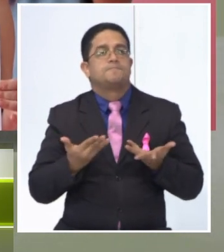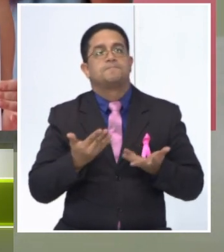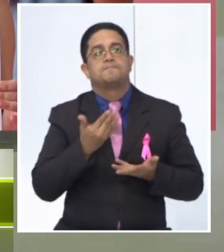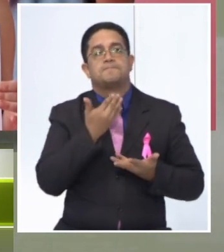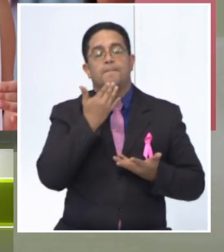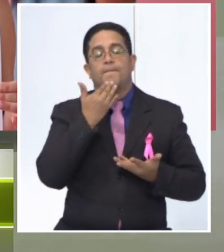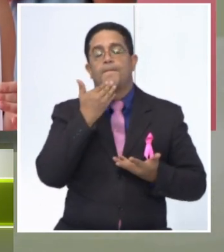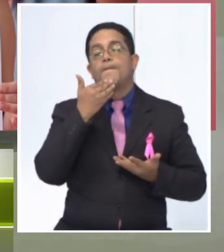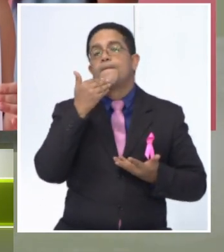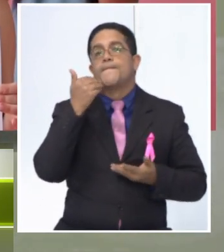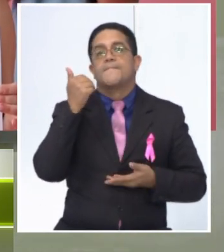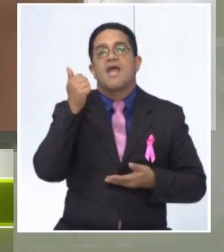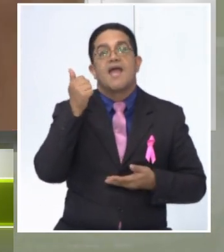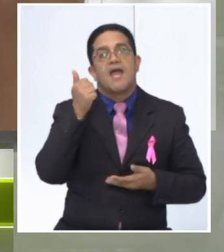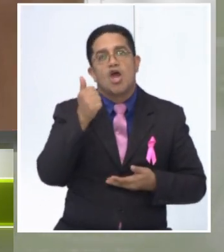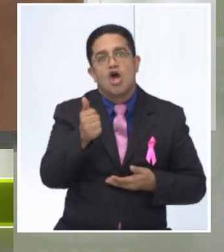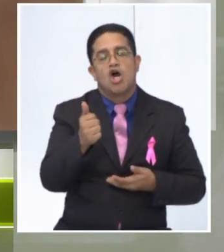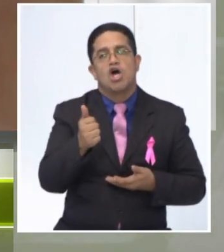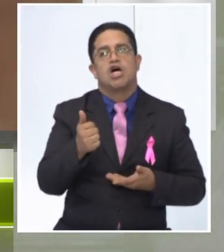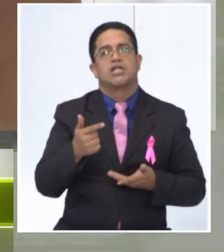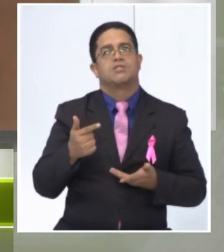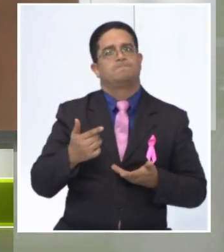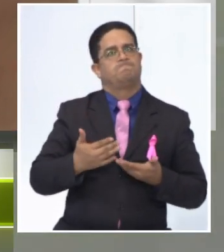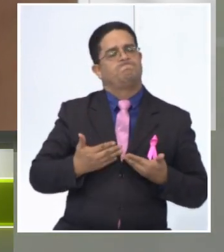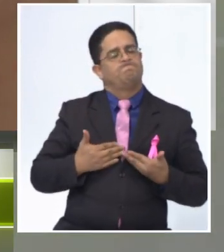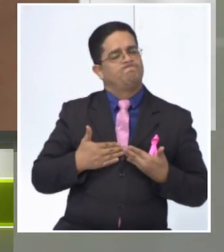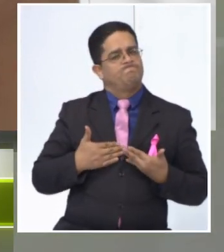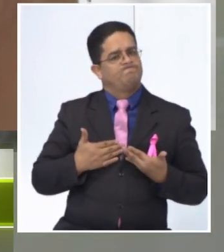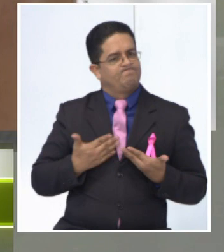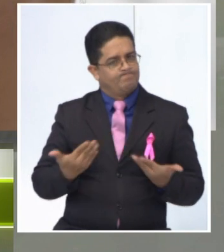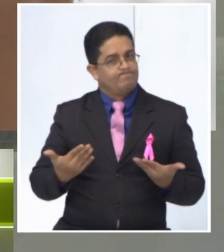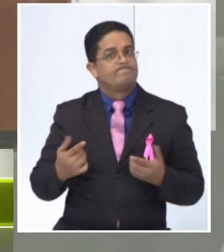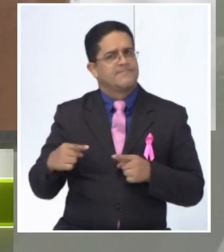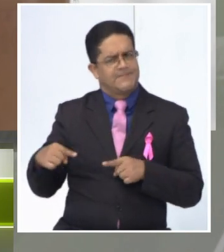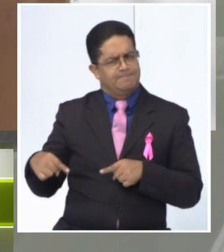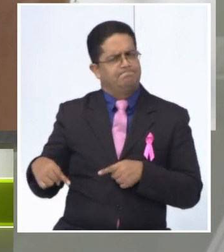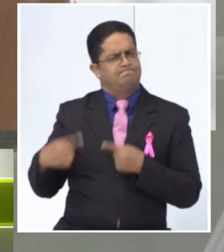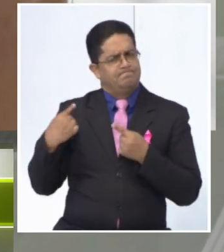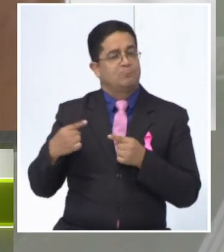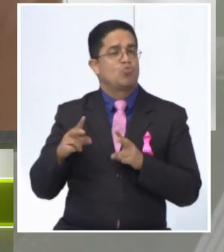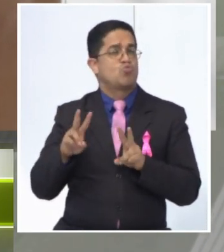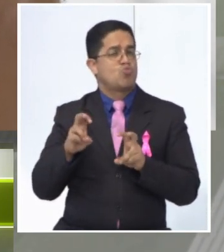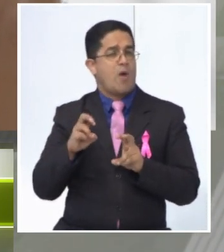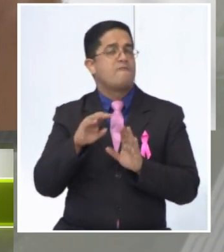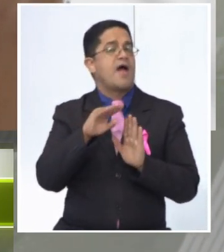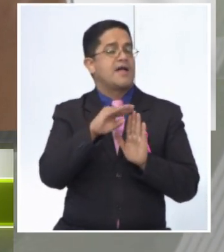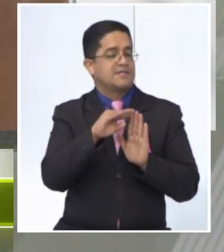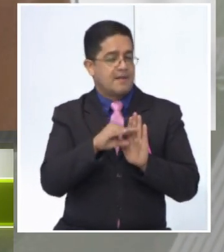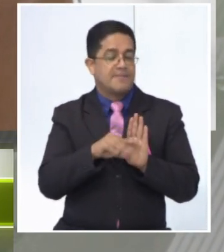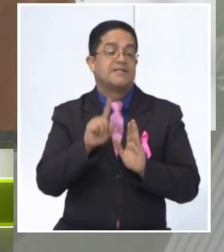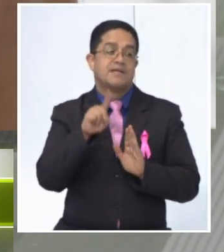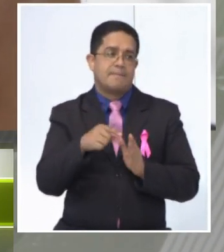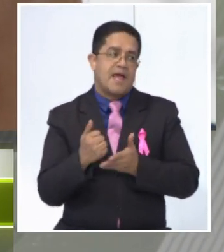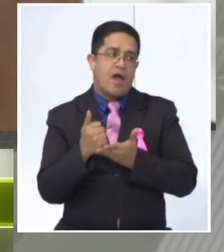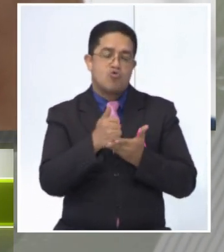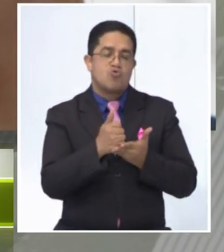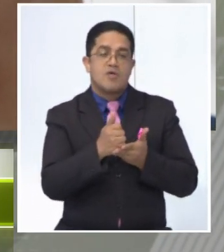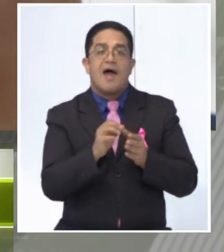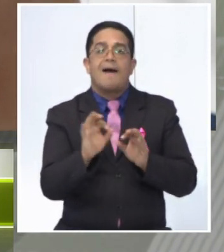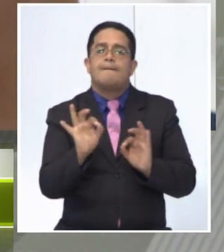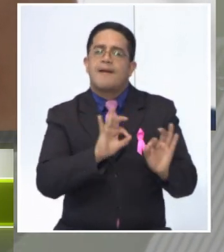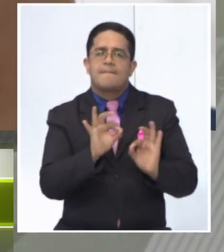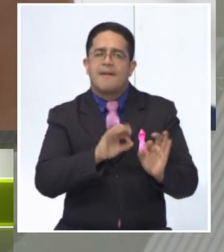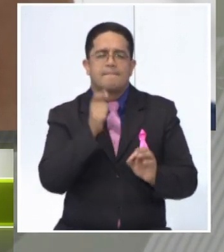disposición luego para enfrentar las nuevas etapas. También hay que preparar al paciente para lo que viene.